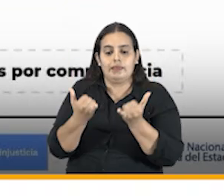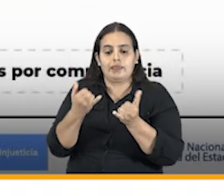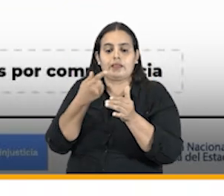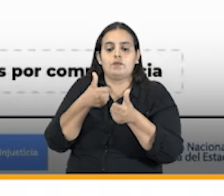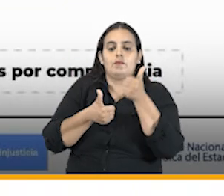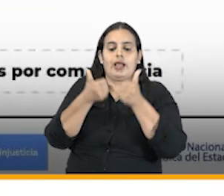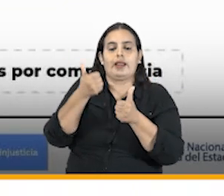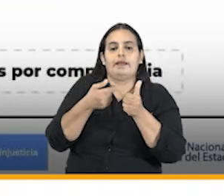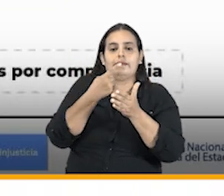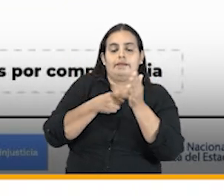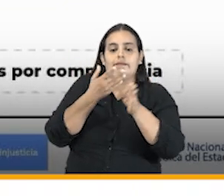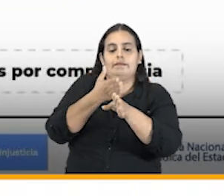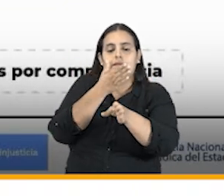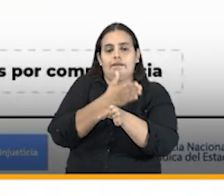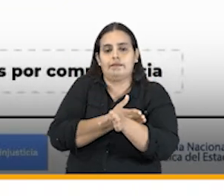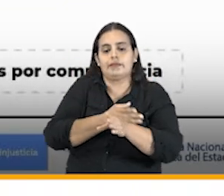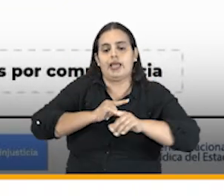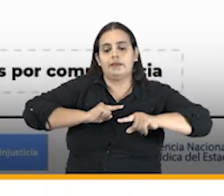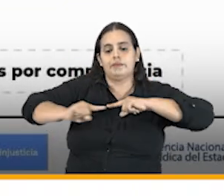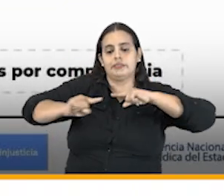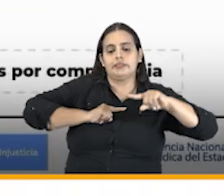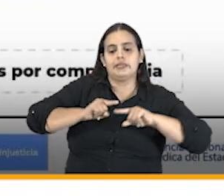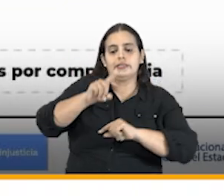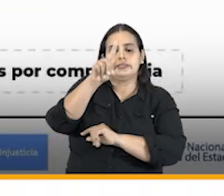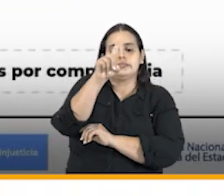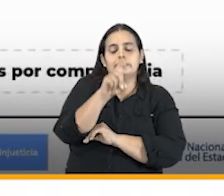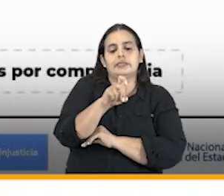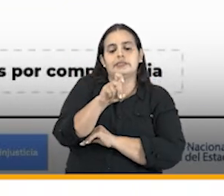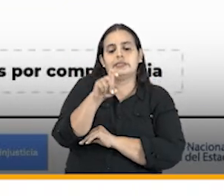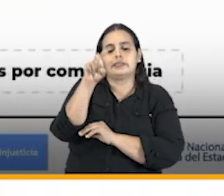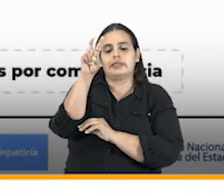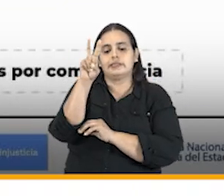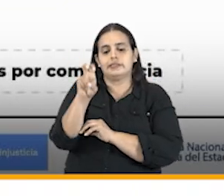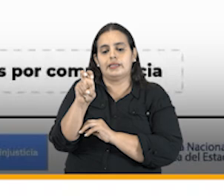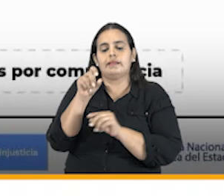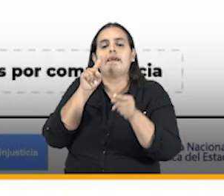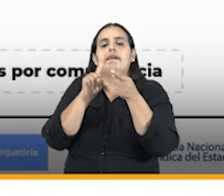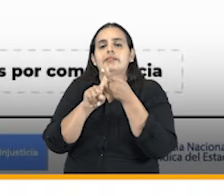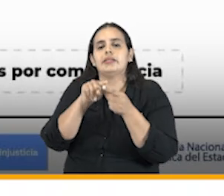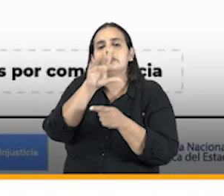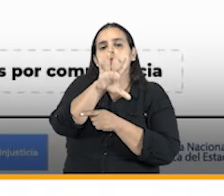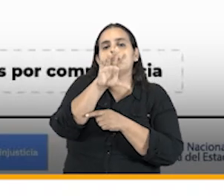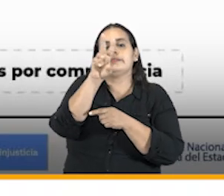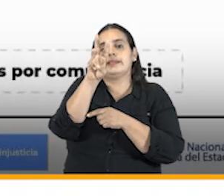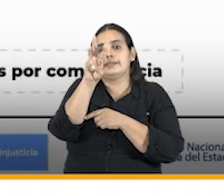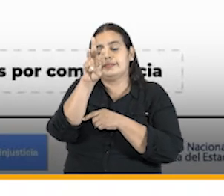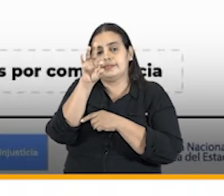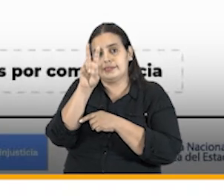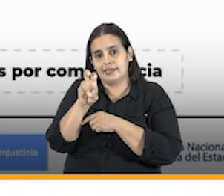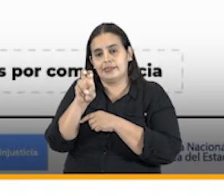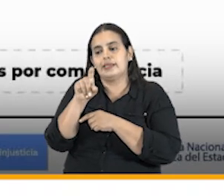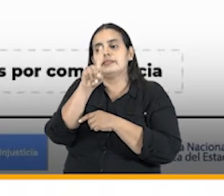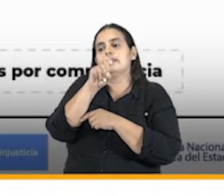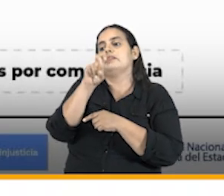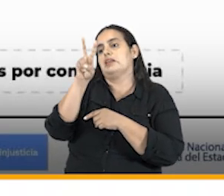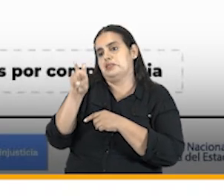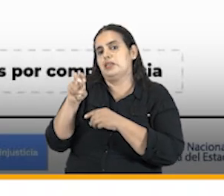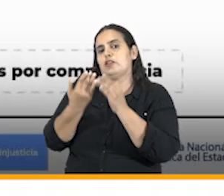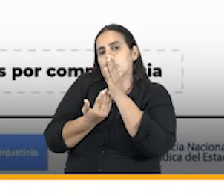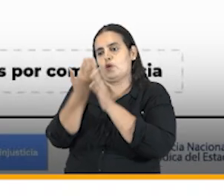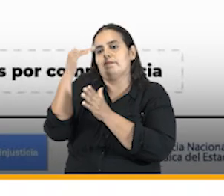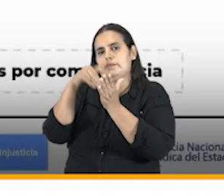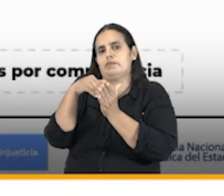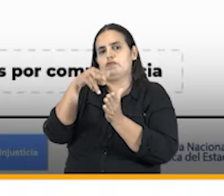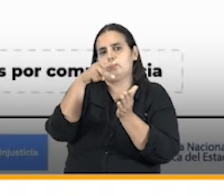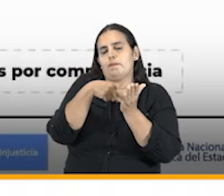conceptos previos vía administrativa de 67 a 57 en 2019 y 67 nuevamente